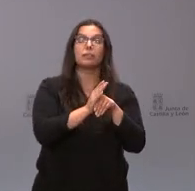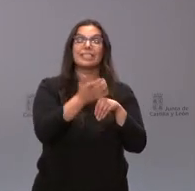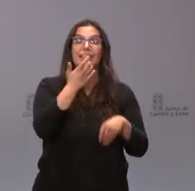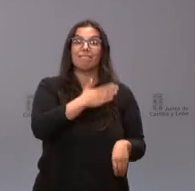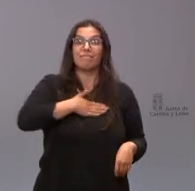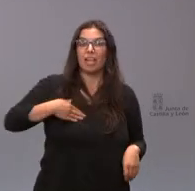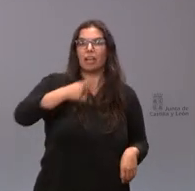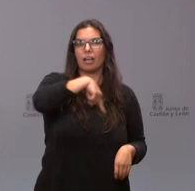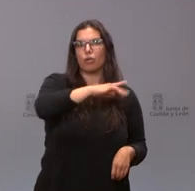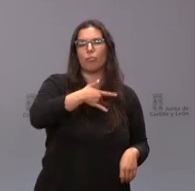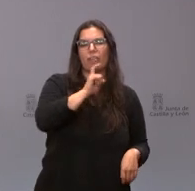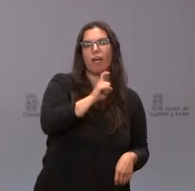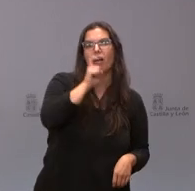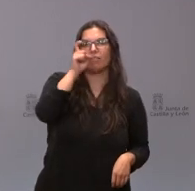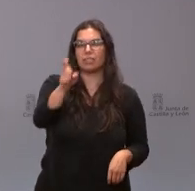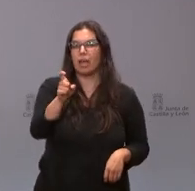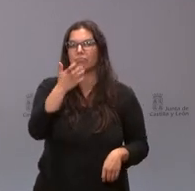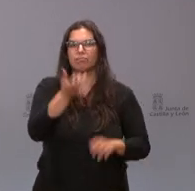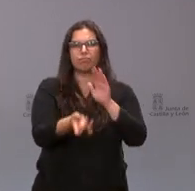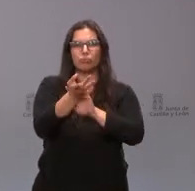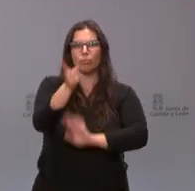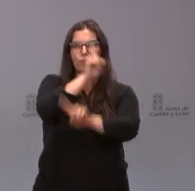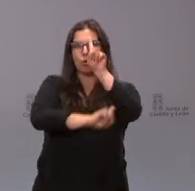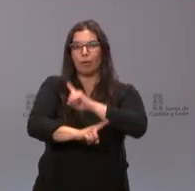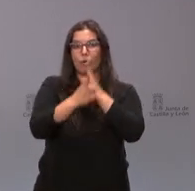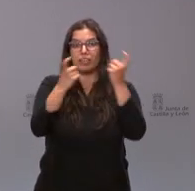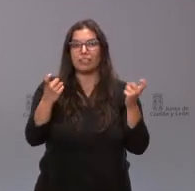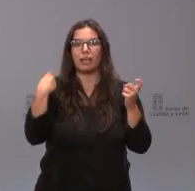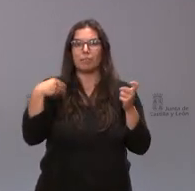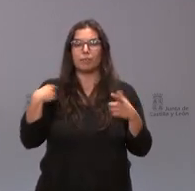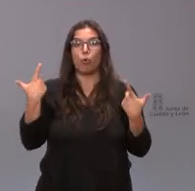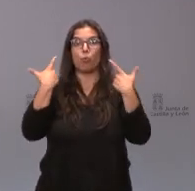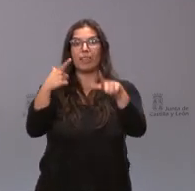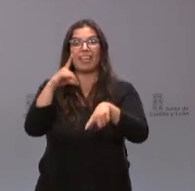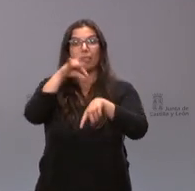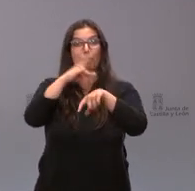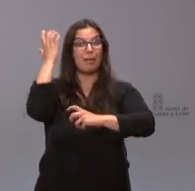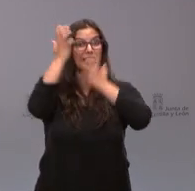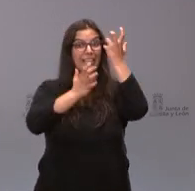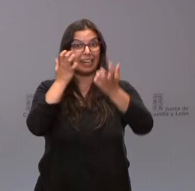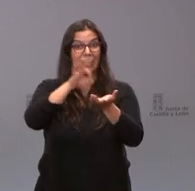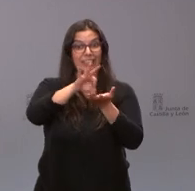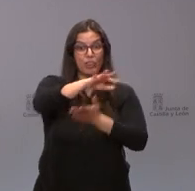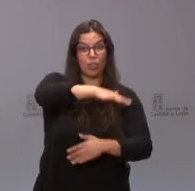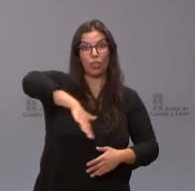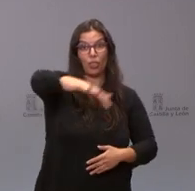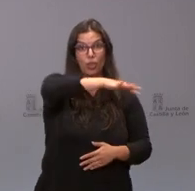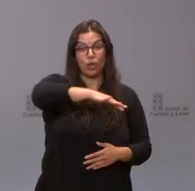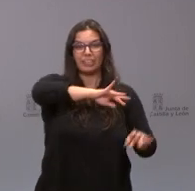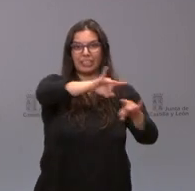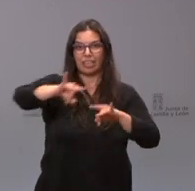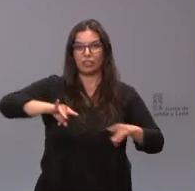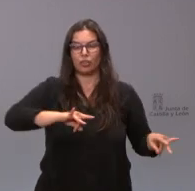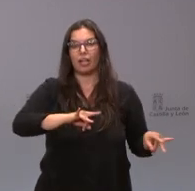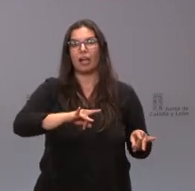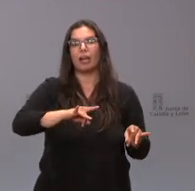podrán notificar o comunicar cualquier incidencia o necesidad a la unidad veterinaria de servicio en el servicio territorial de